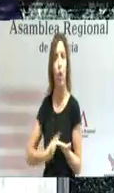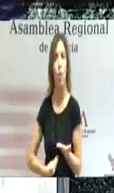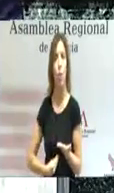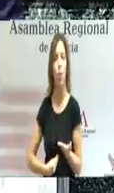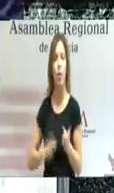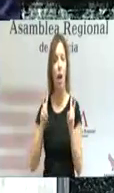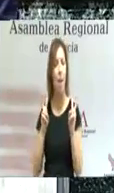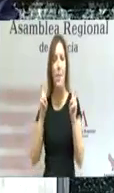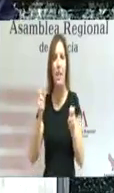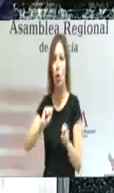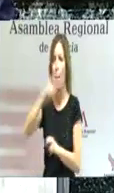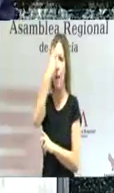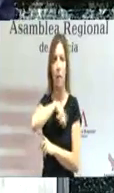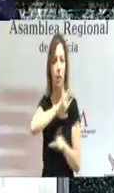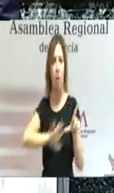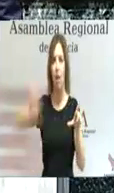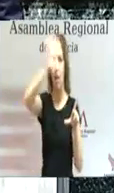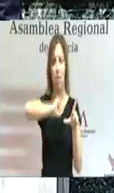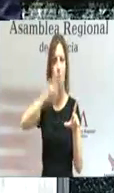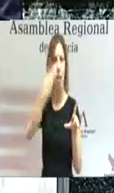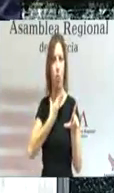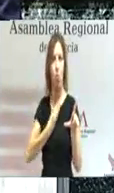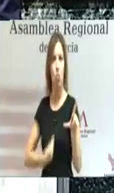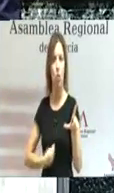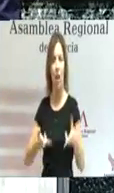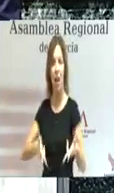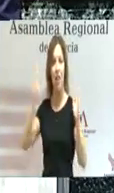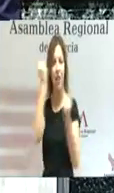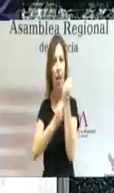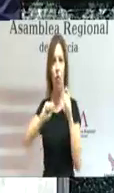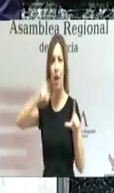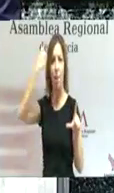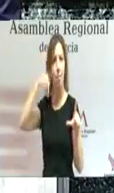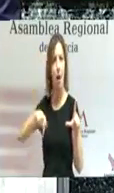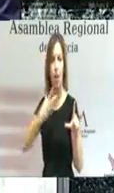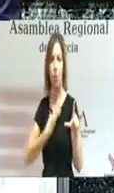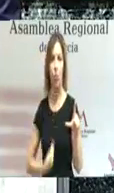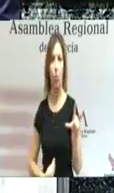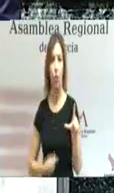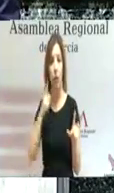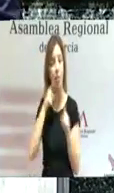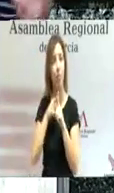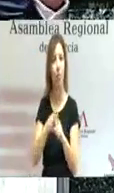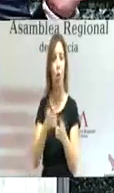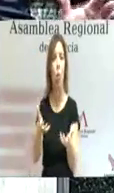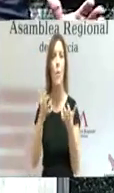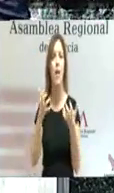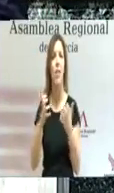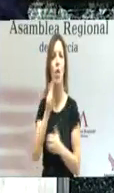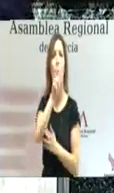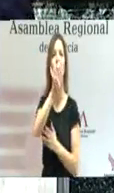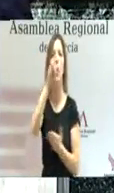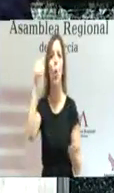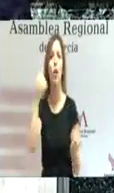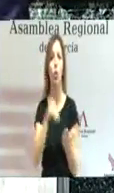más emprendedora de España, la de mayor libertad económica, conllevaba así un beneficio directo e inmediato para 24.000